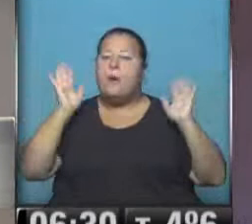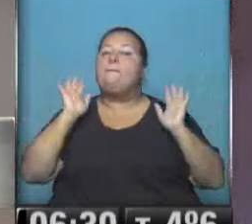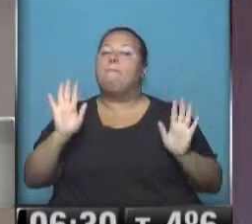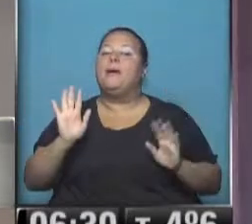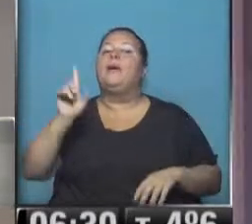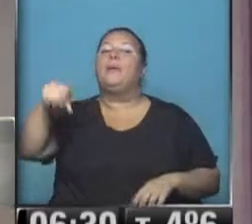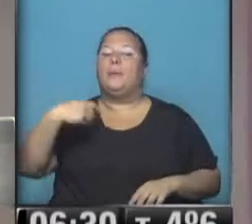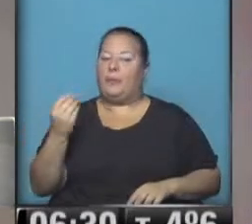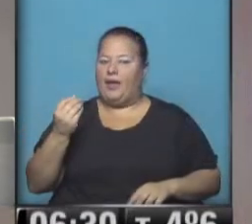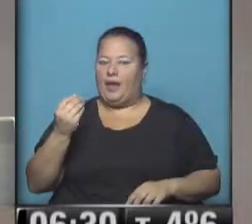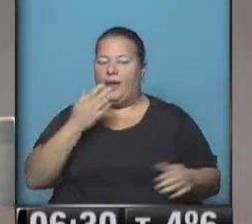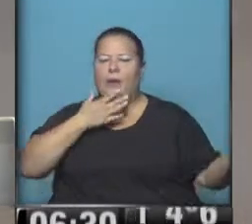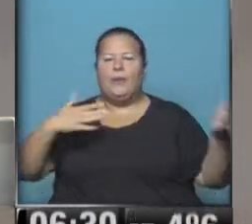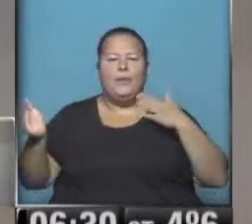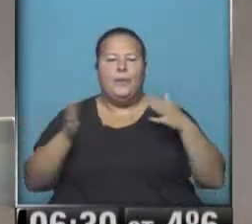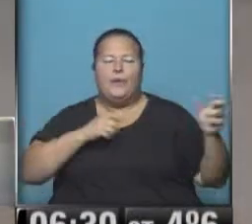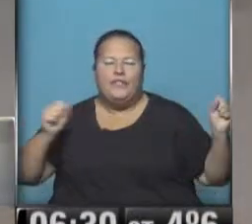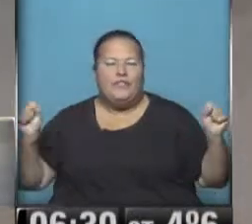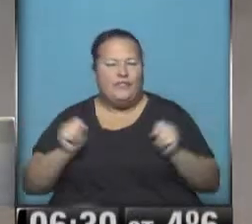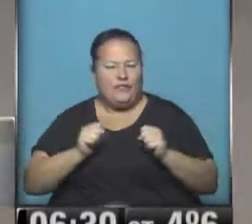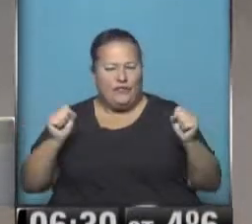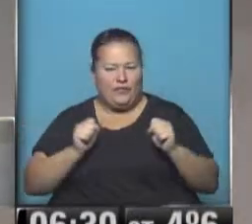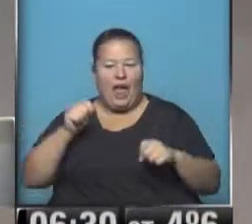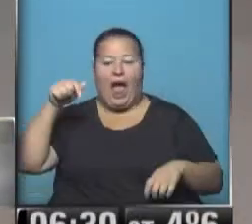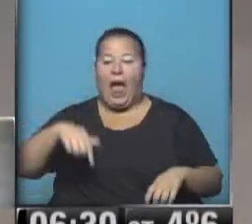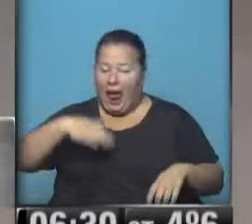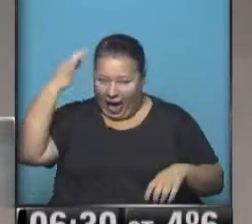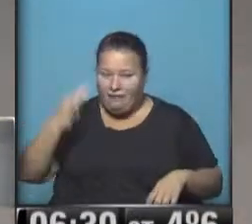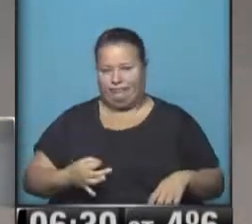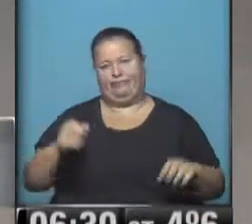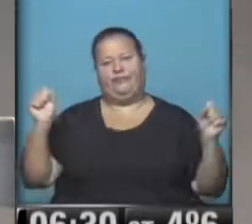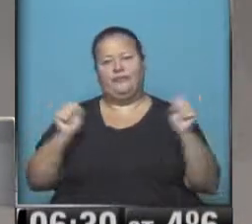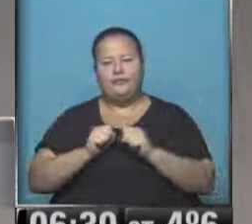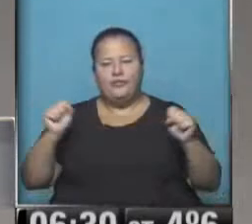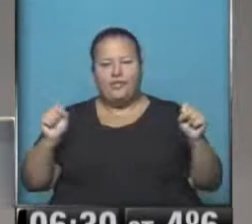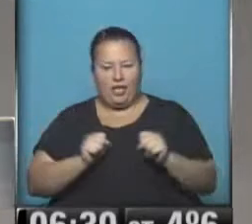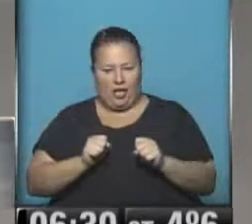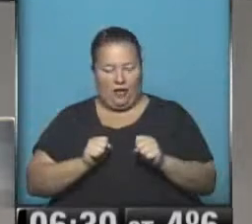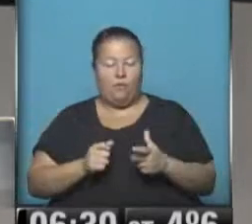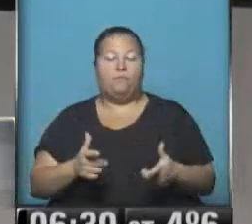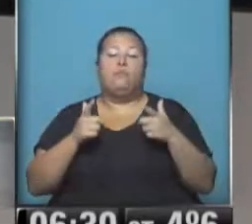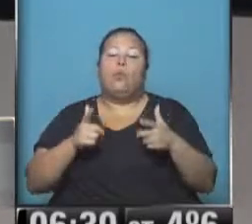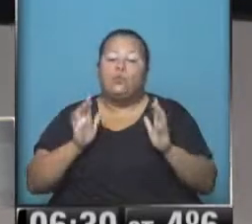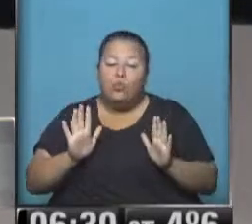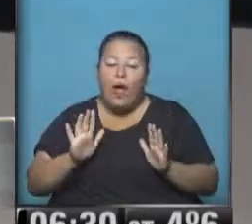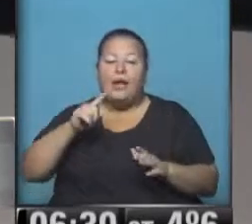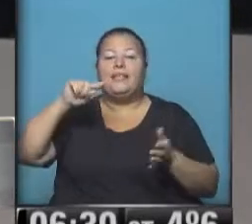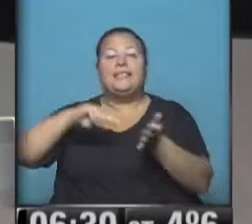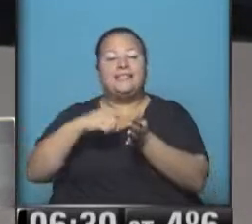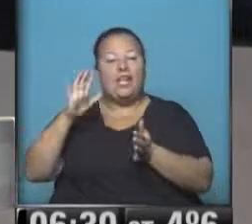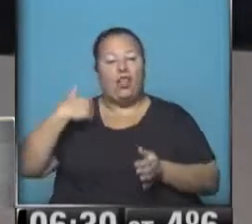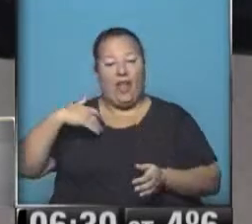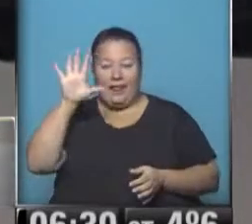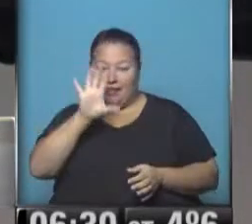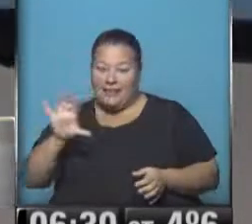trajo aire muy, pero muy frío. Está haciendo verdaderamente frío. Afortunadamente en la zona central del